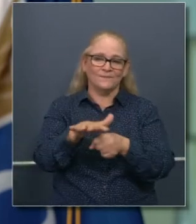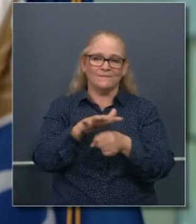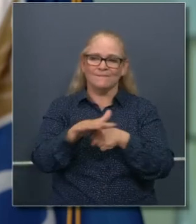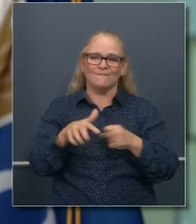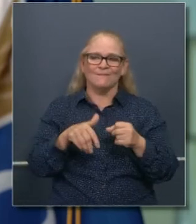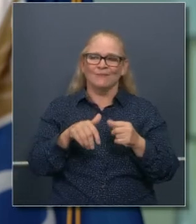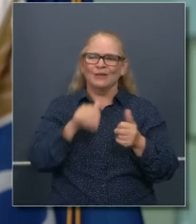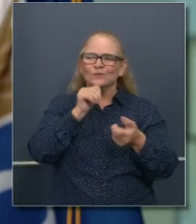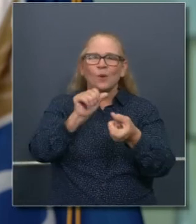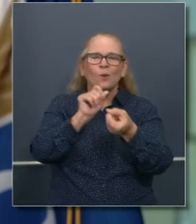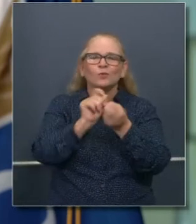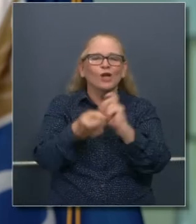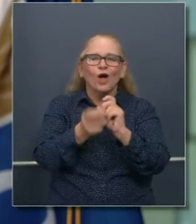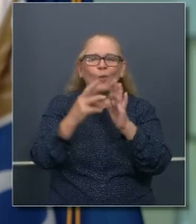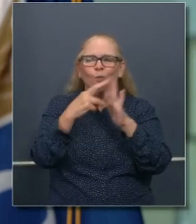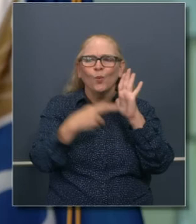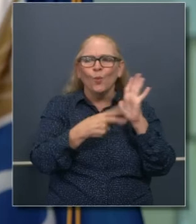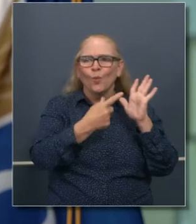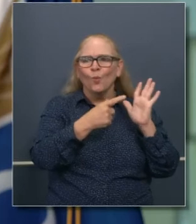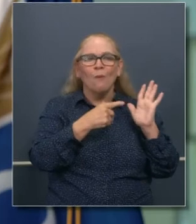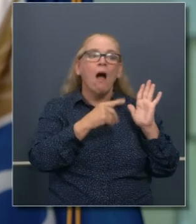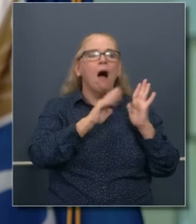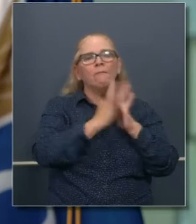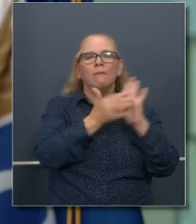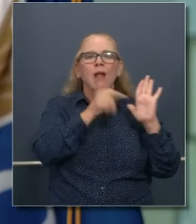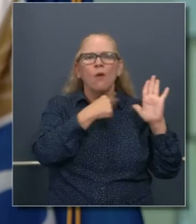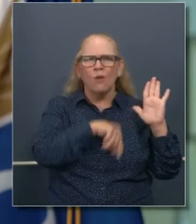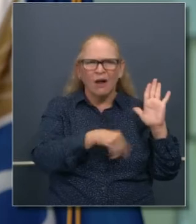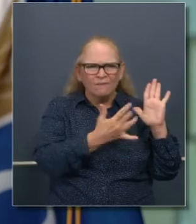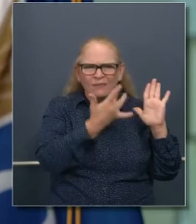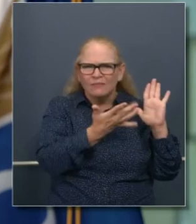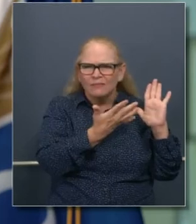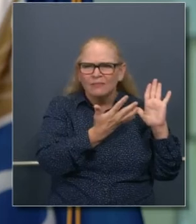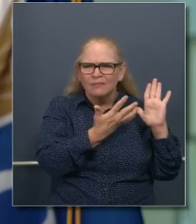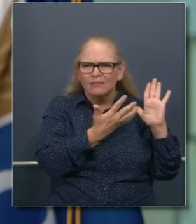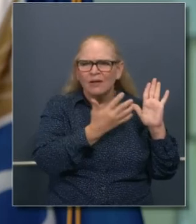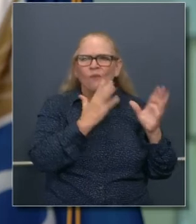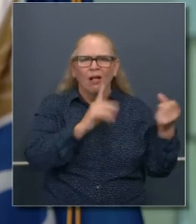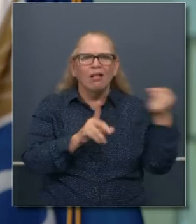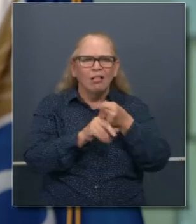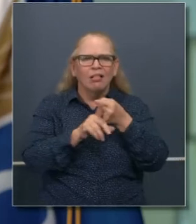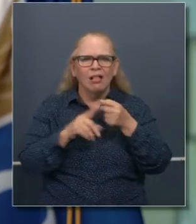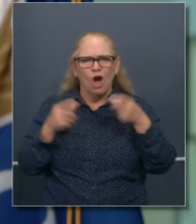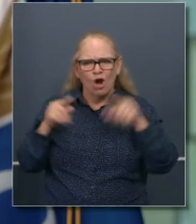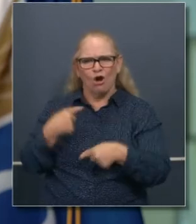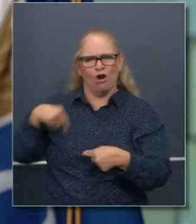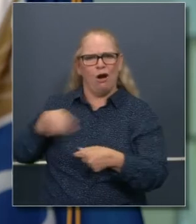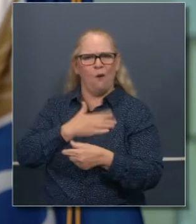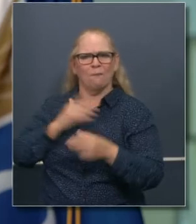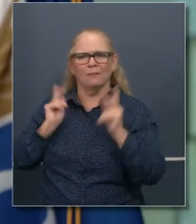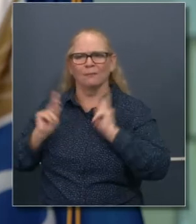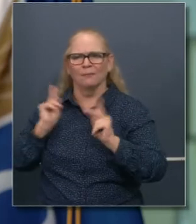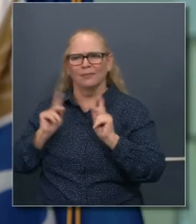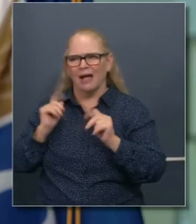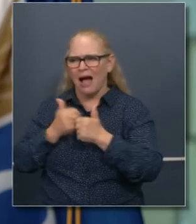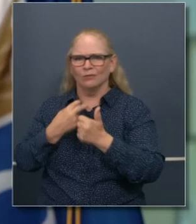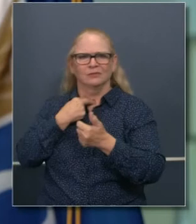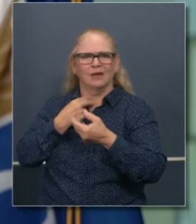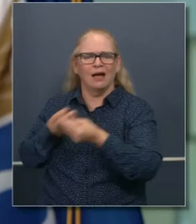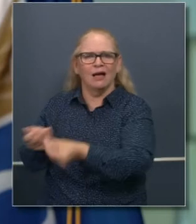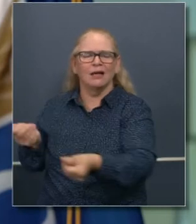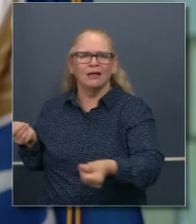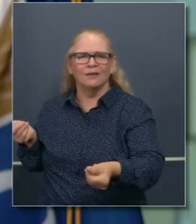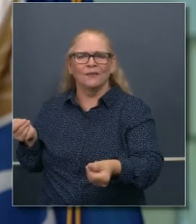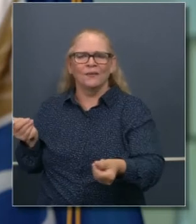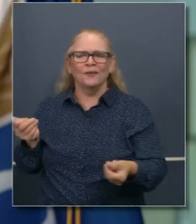pero no podemos cambiar las leyes de idoneidad porque van a impactar nuestra capacidad de hacer que ese dinero vaya al